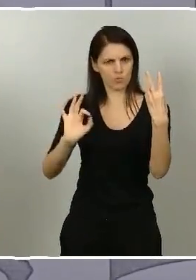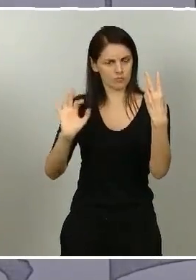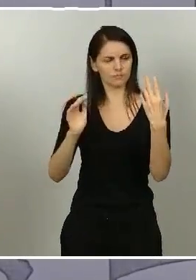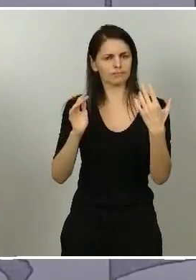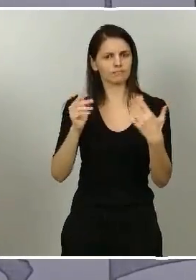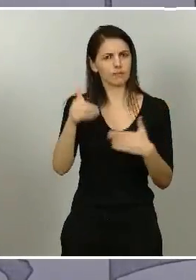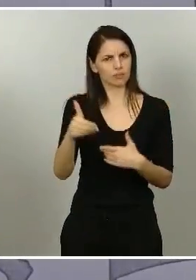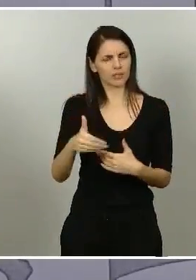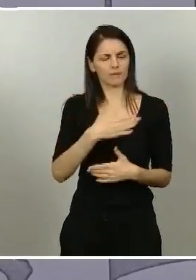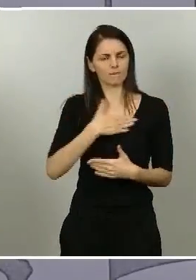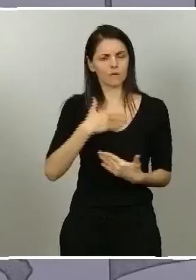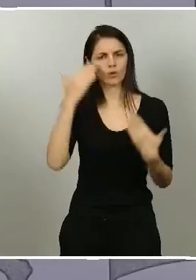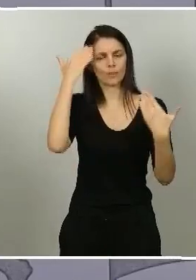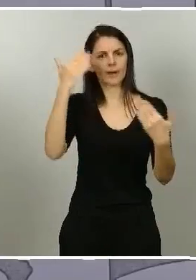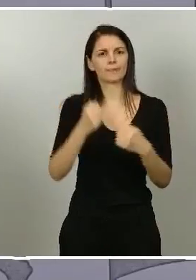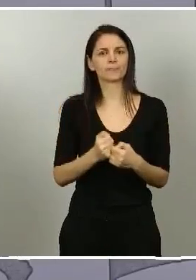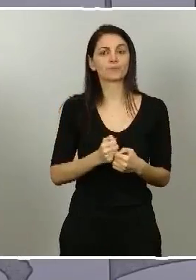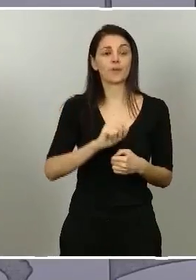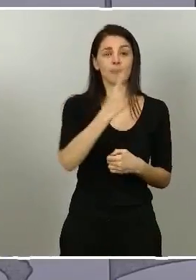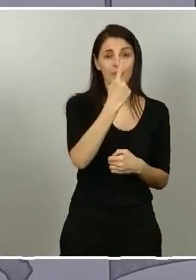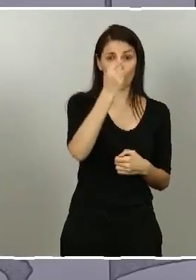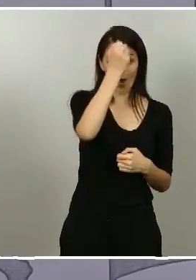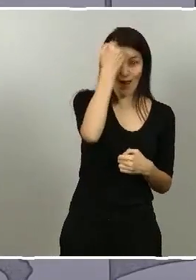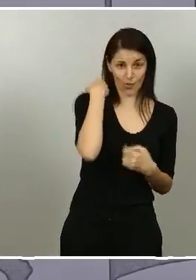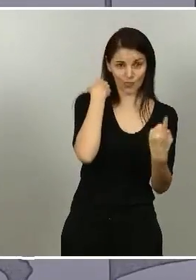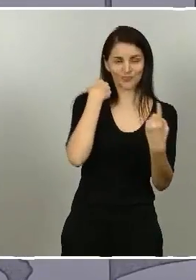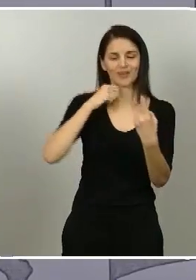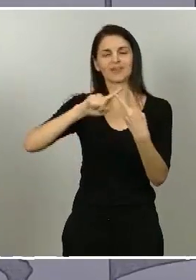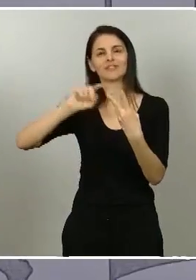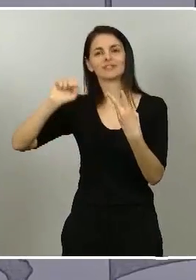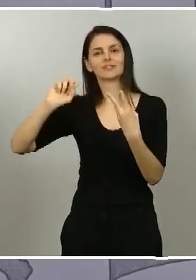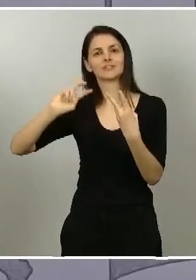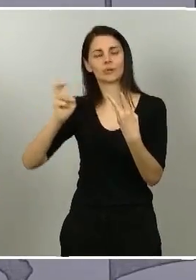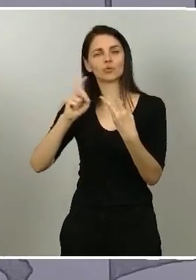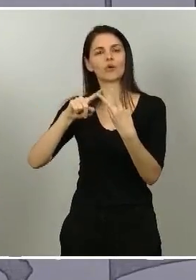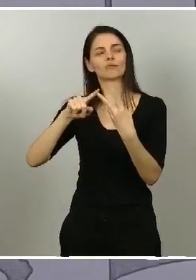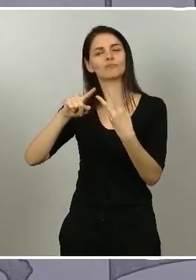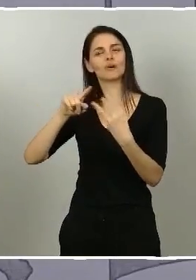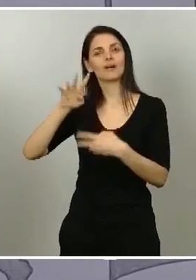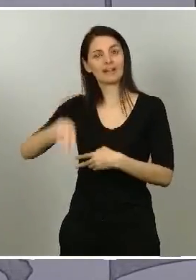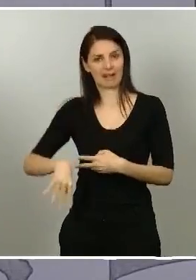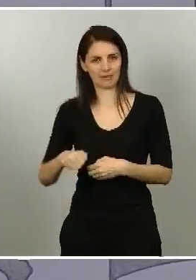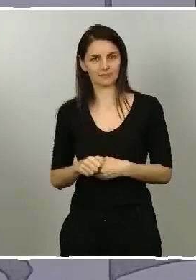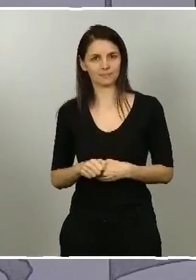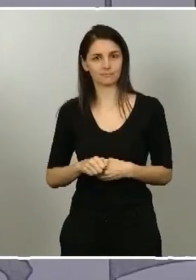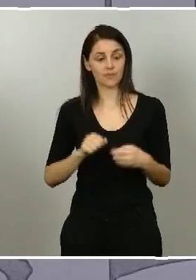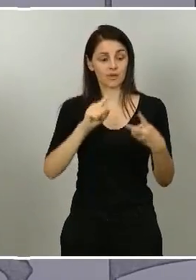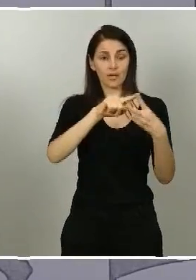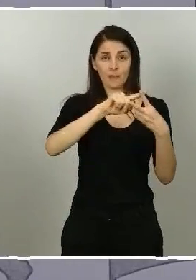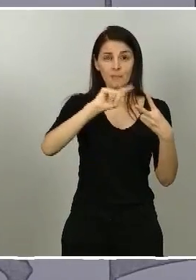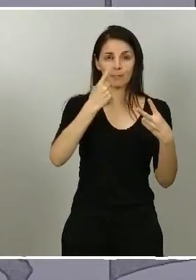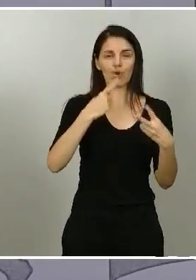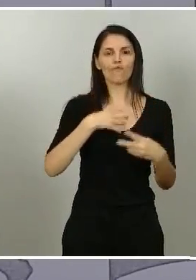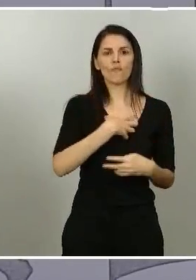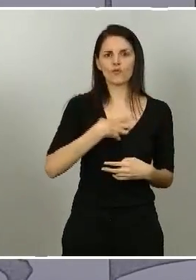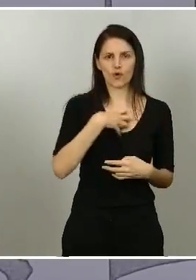El primero es un aragonés y el segundo es un catalán. El primero es un funcionario, es un servidor público, a quien ni siquiera conocía antes de